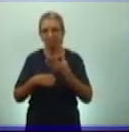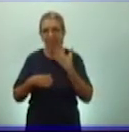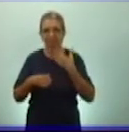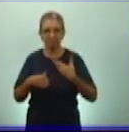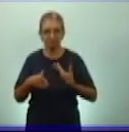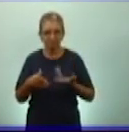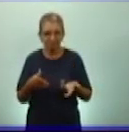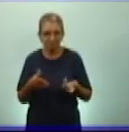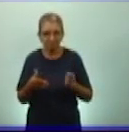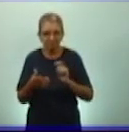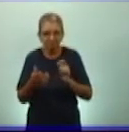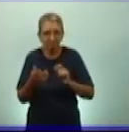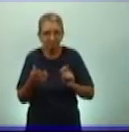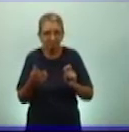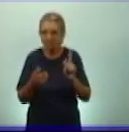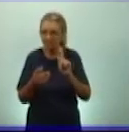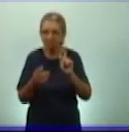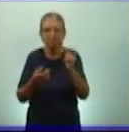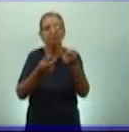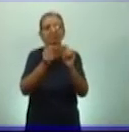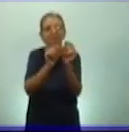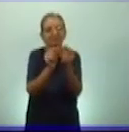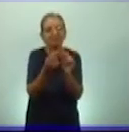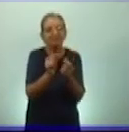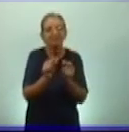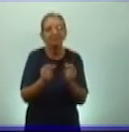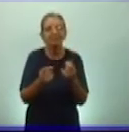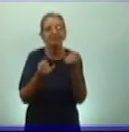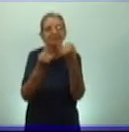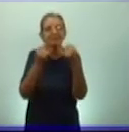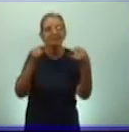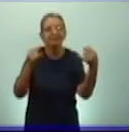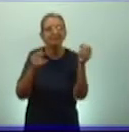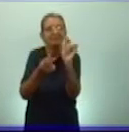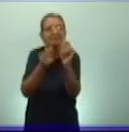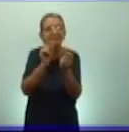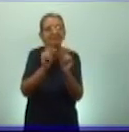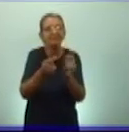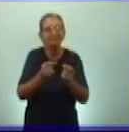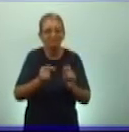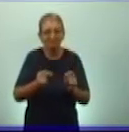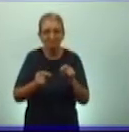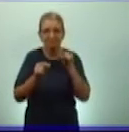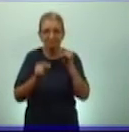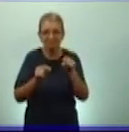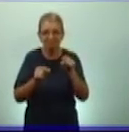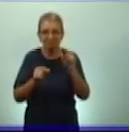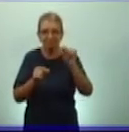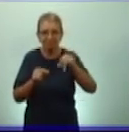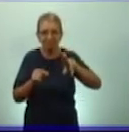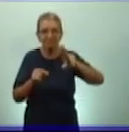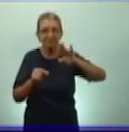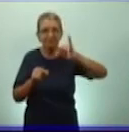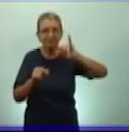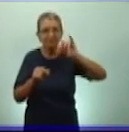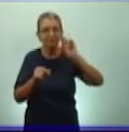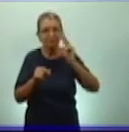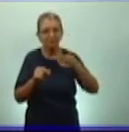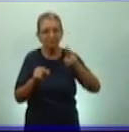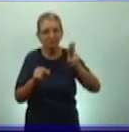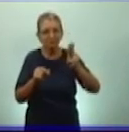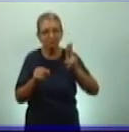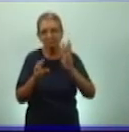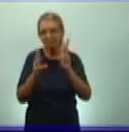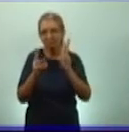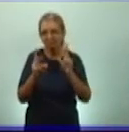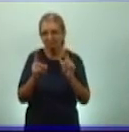control de todo lo que sucedía en ese imperio. Y el quipu, una herramienta fundamental incluso para contabilizar y para